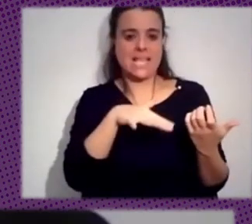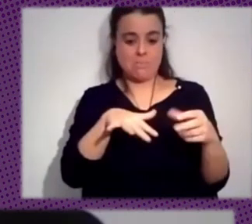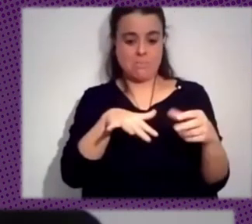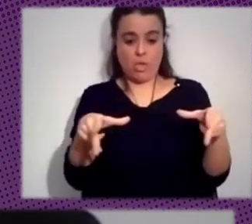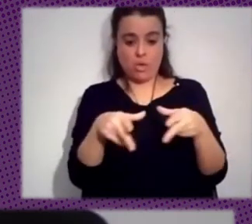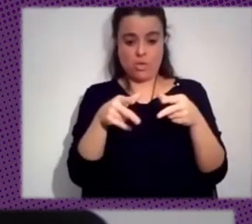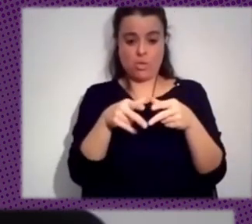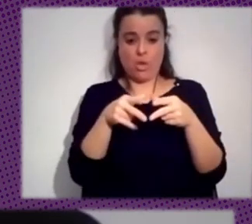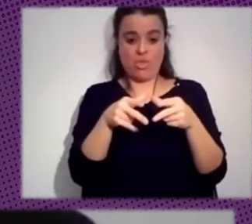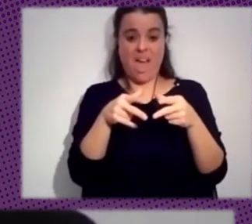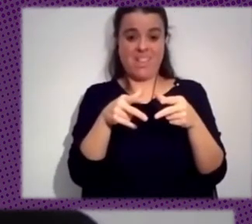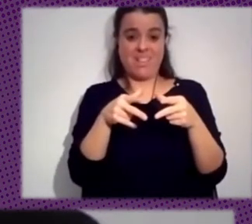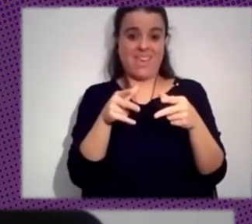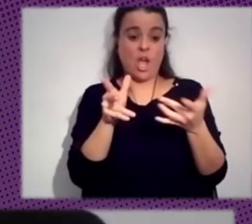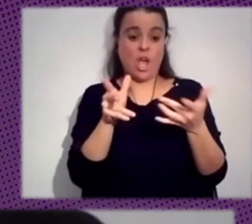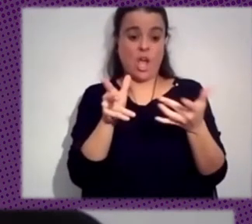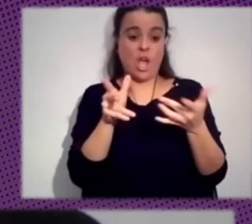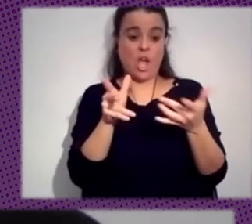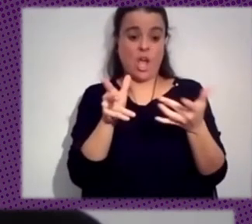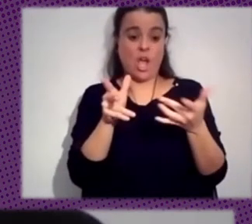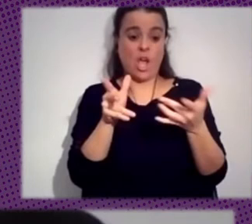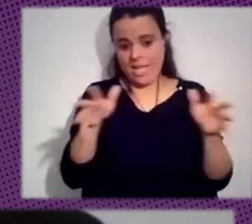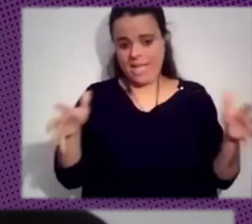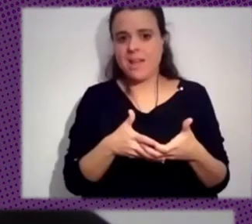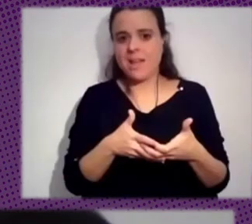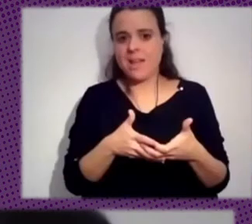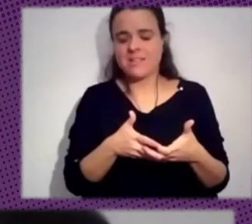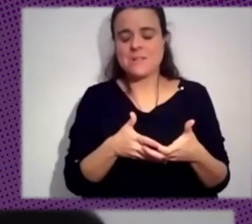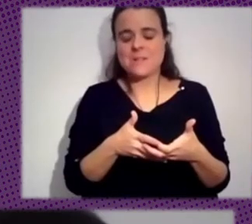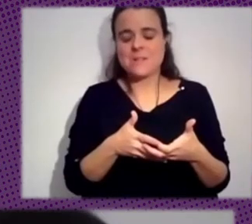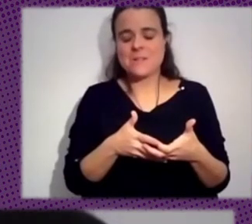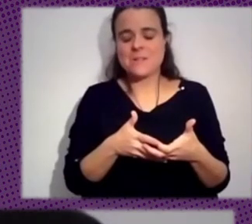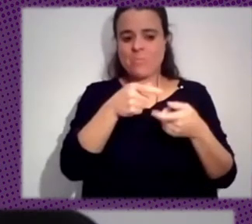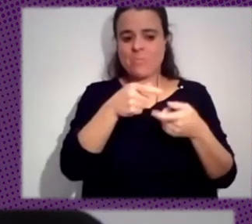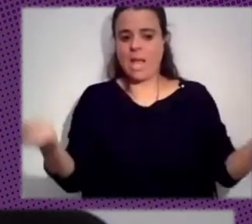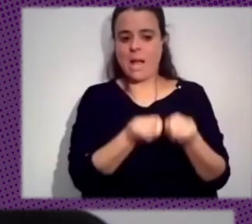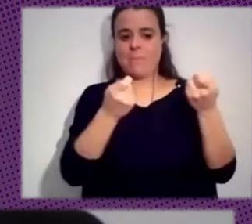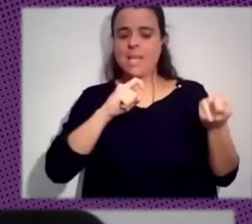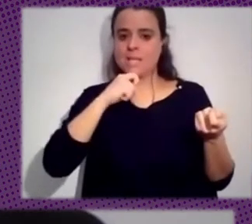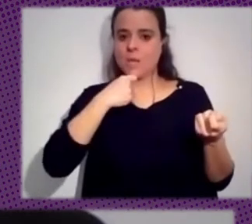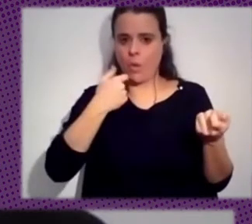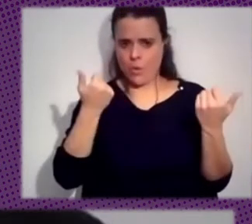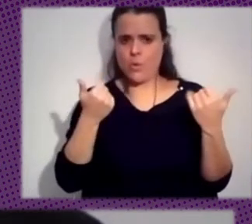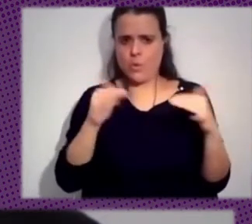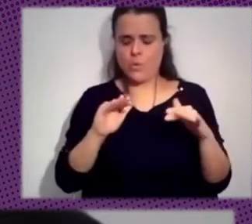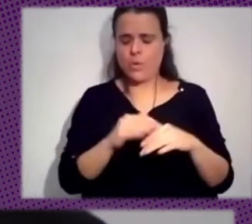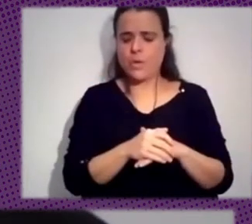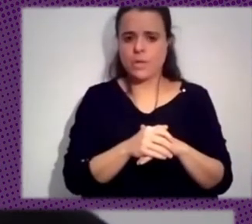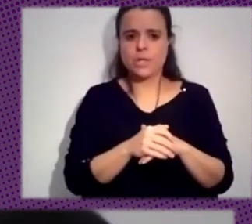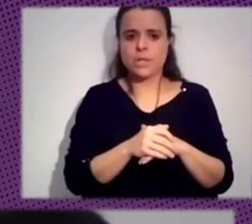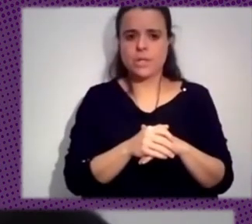encontrarnos era siempre internet, ¿no? Y hubo ahí unas campañas de odio bastante grandes que nos